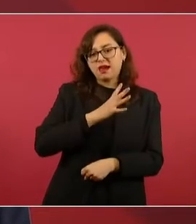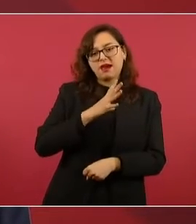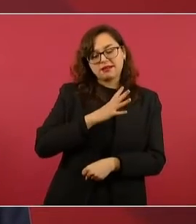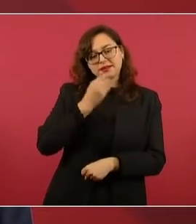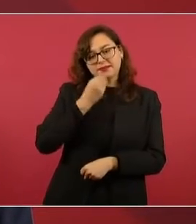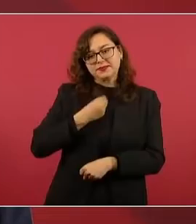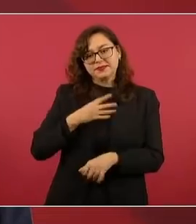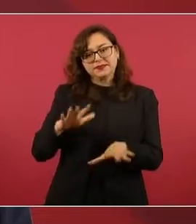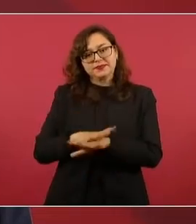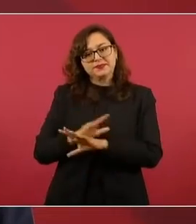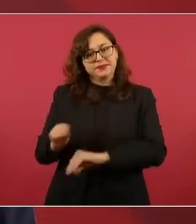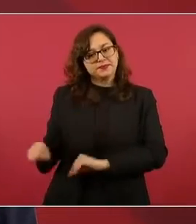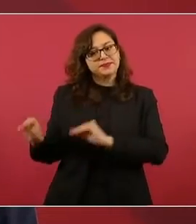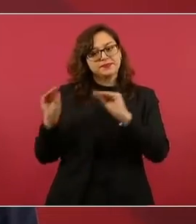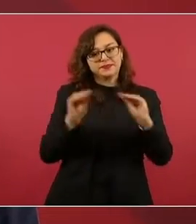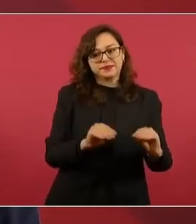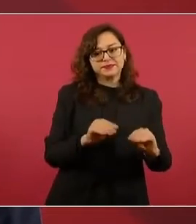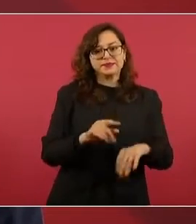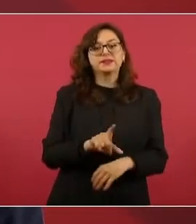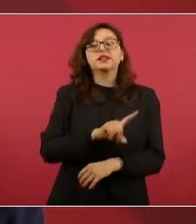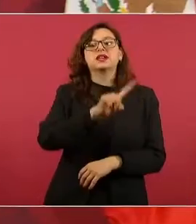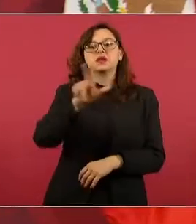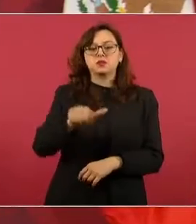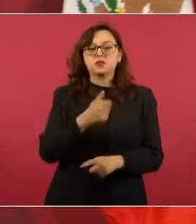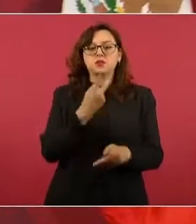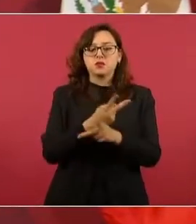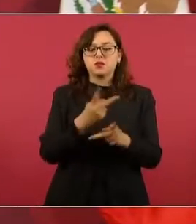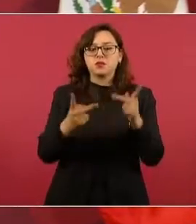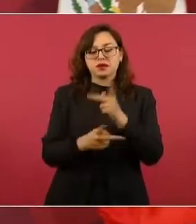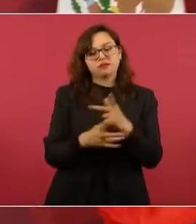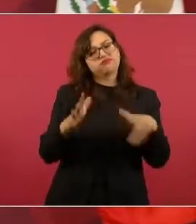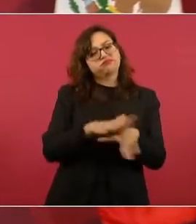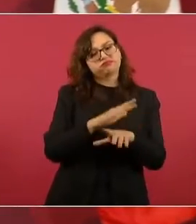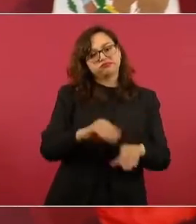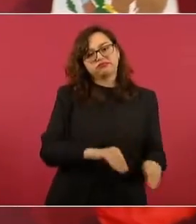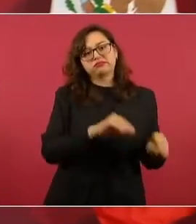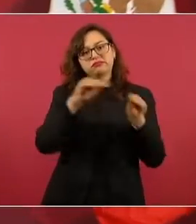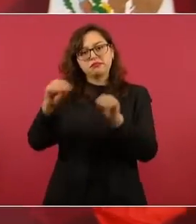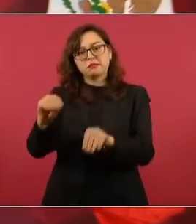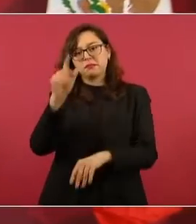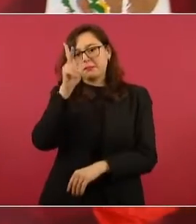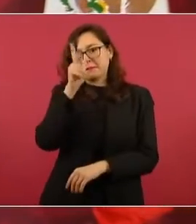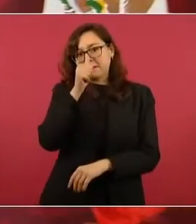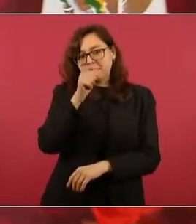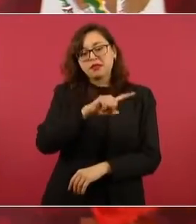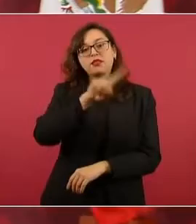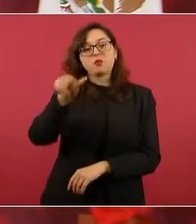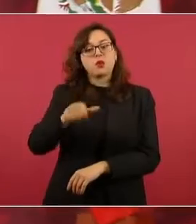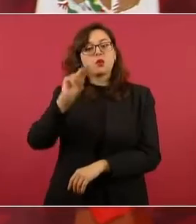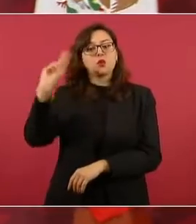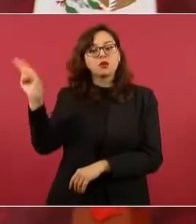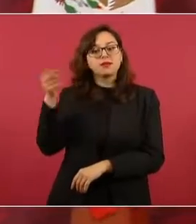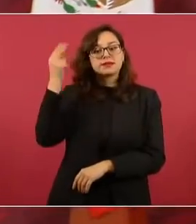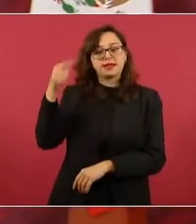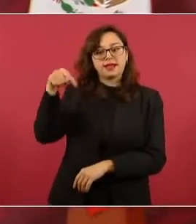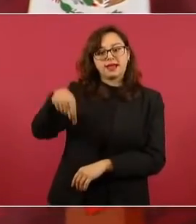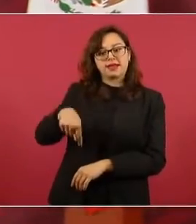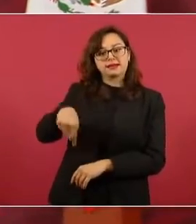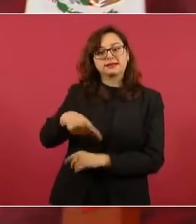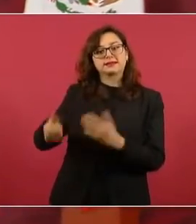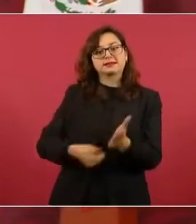Y luego la preparatoria en Villahermosa y la universidad aquí, en la